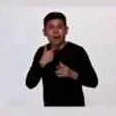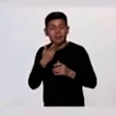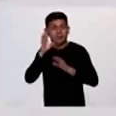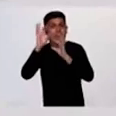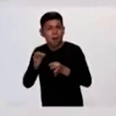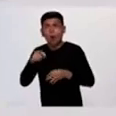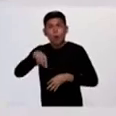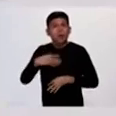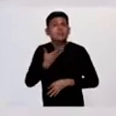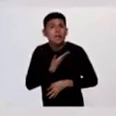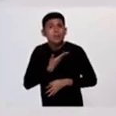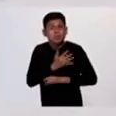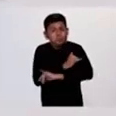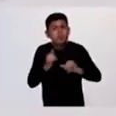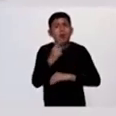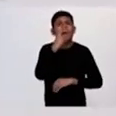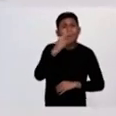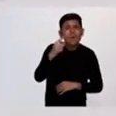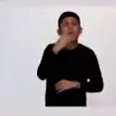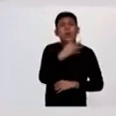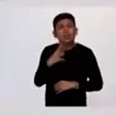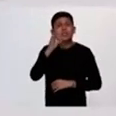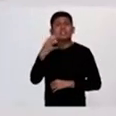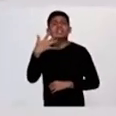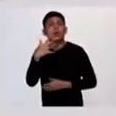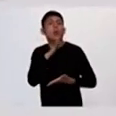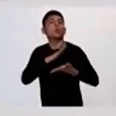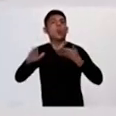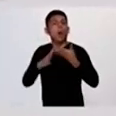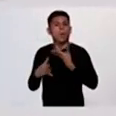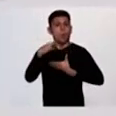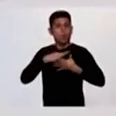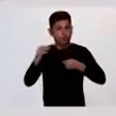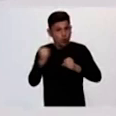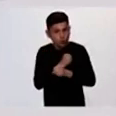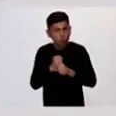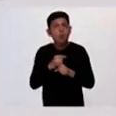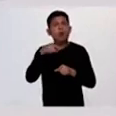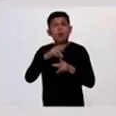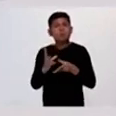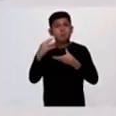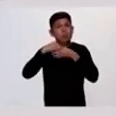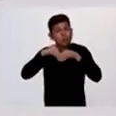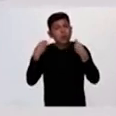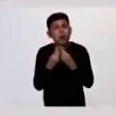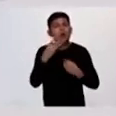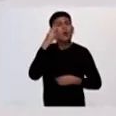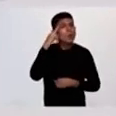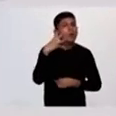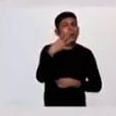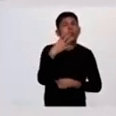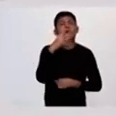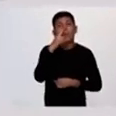Y hoy Santa Fe informa 1.405 nuevos casos. De esta manera sumamos 94.500